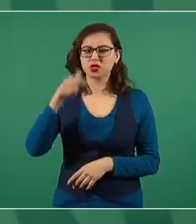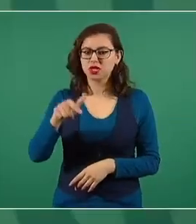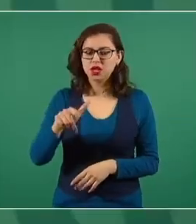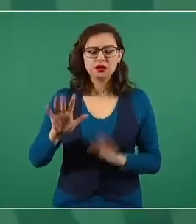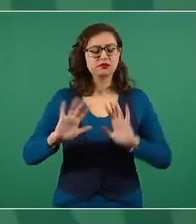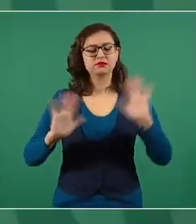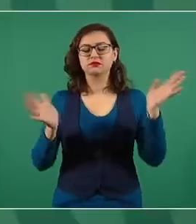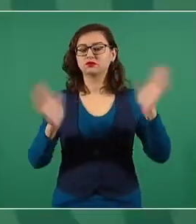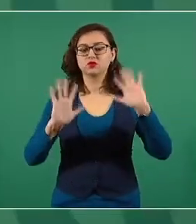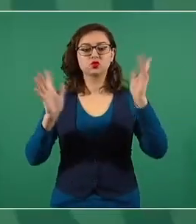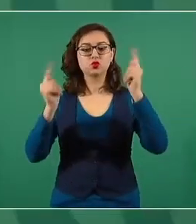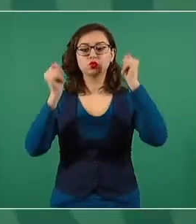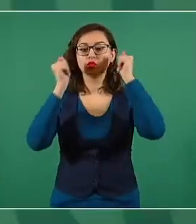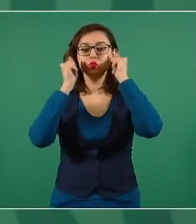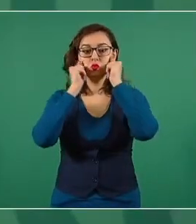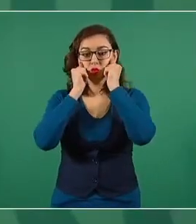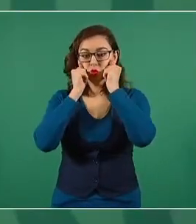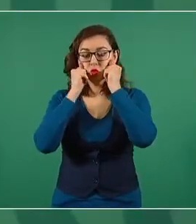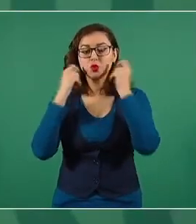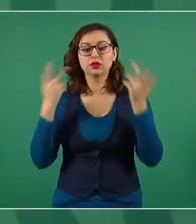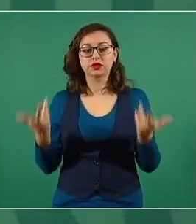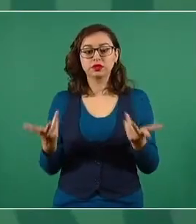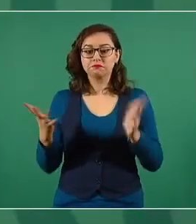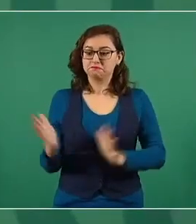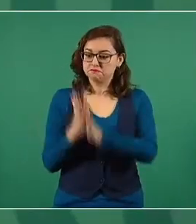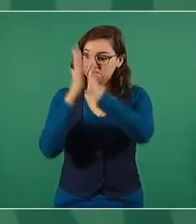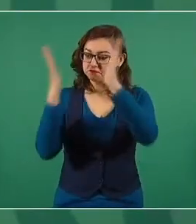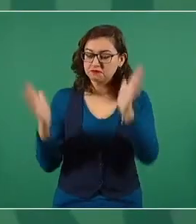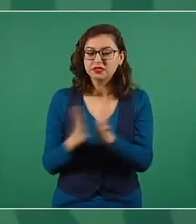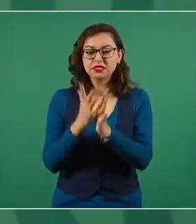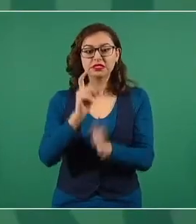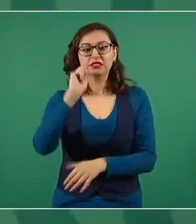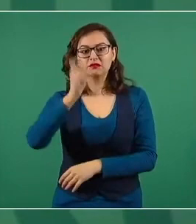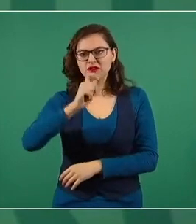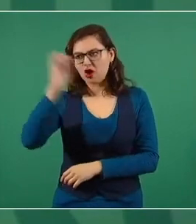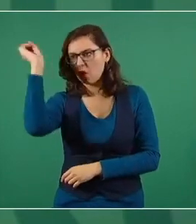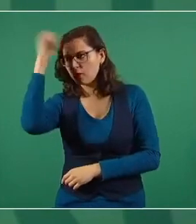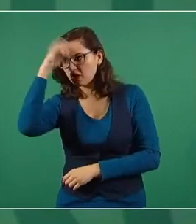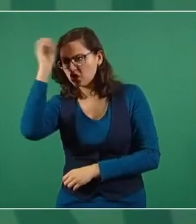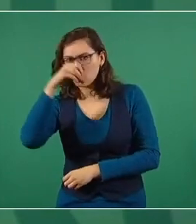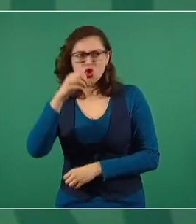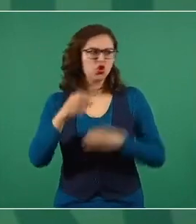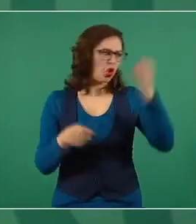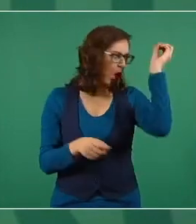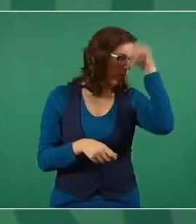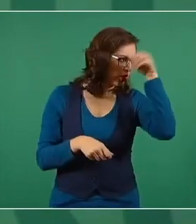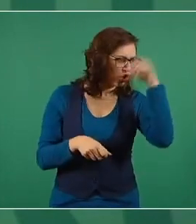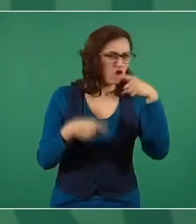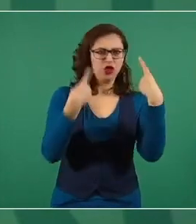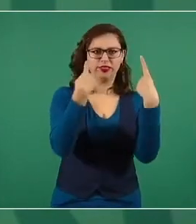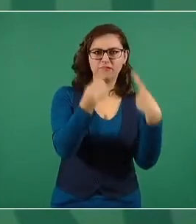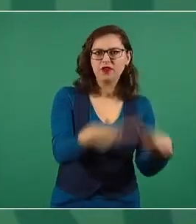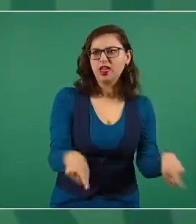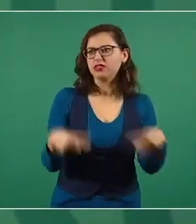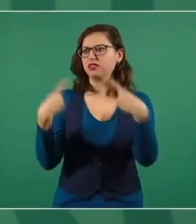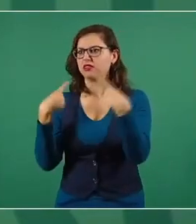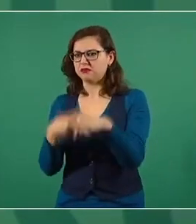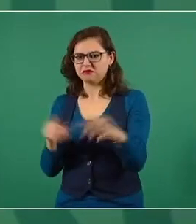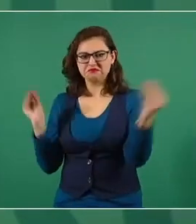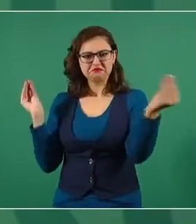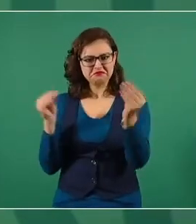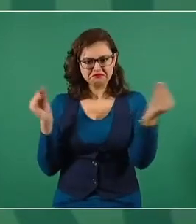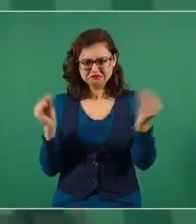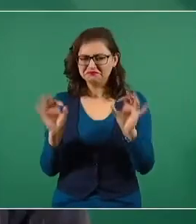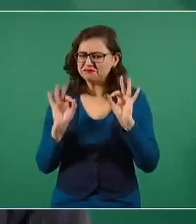confrontación de ideas, es debate, no